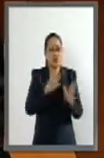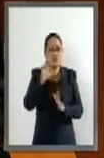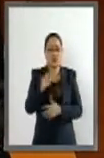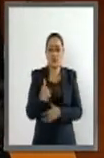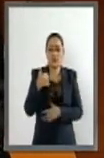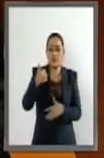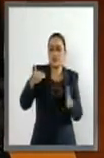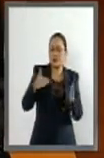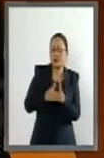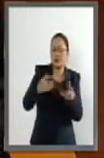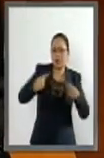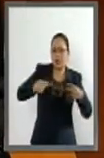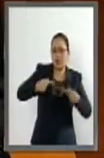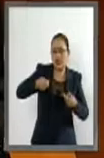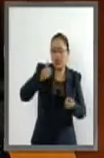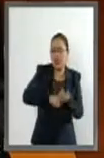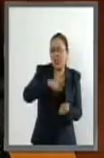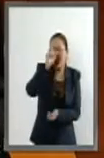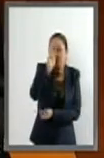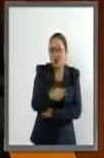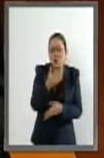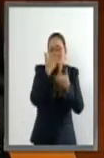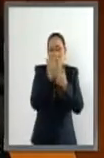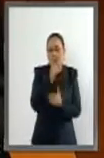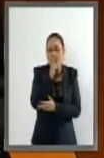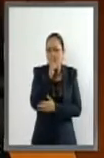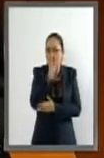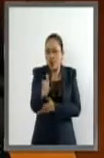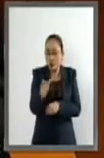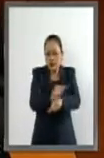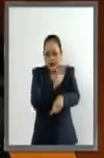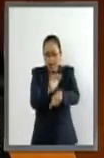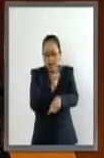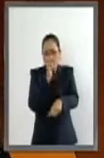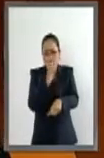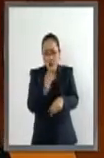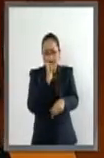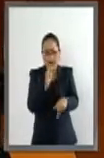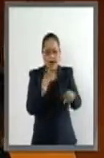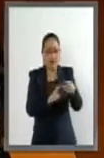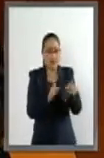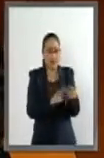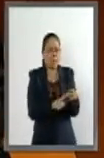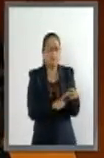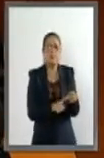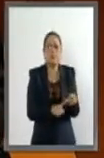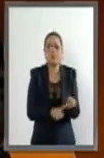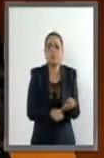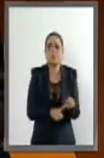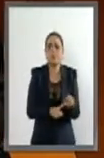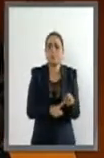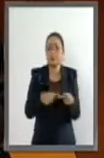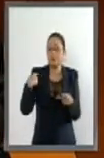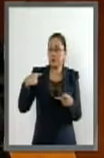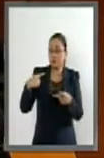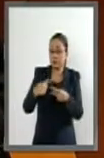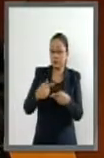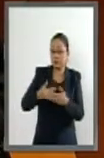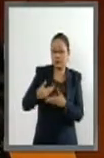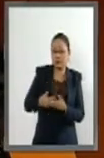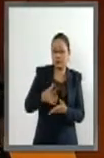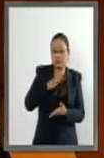se han quedado sin luz y se ha logrado al día de hoy